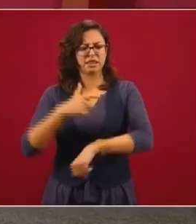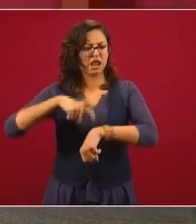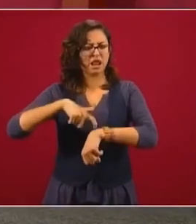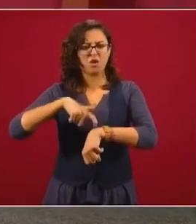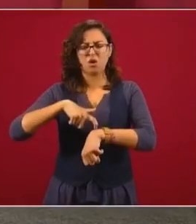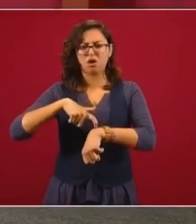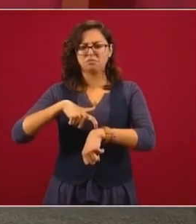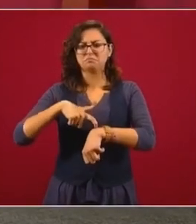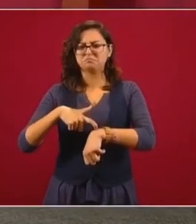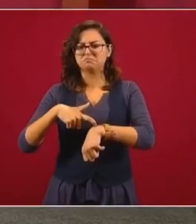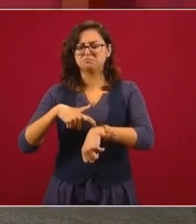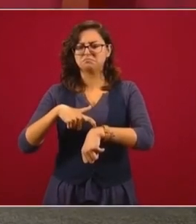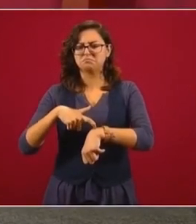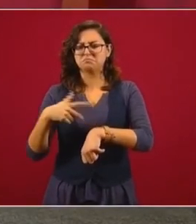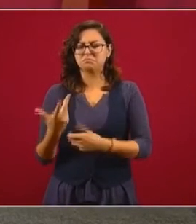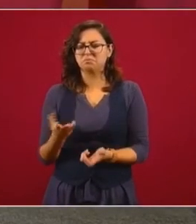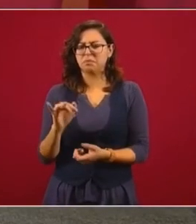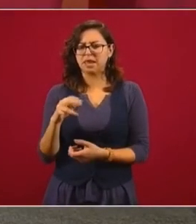de bienestar.